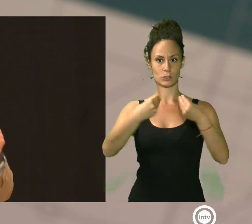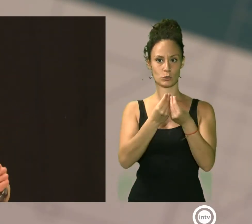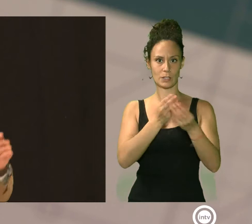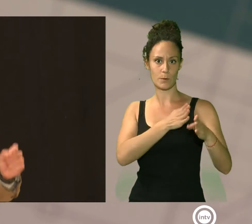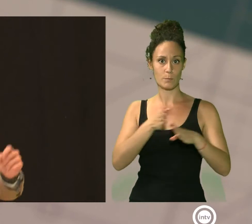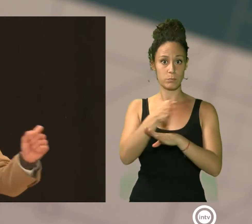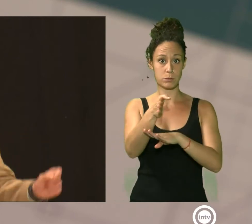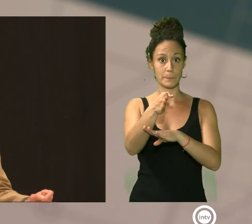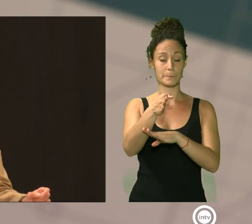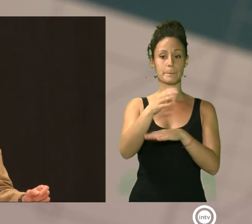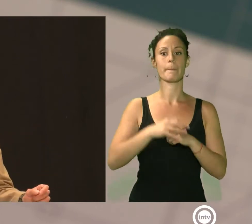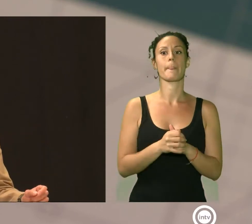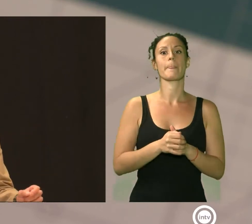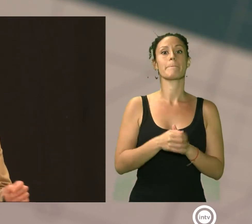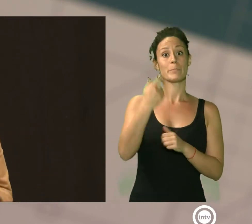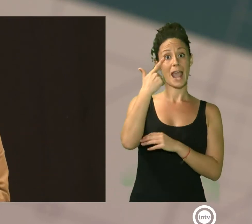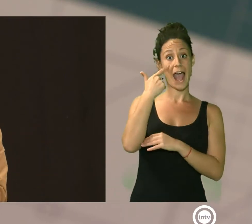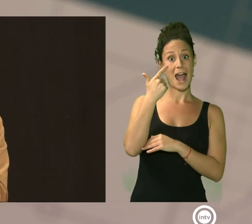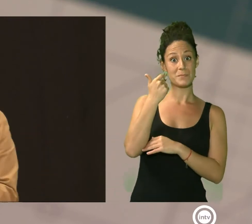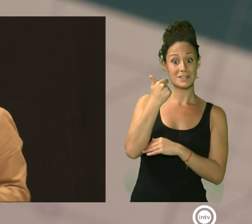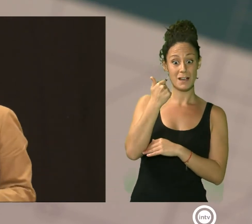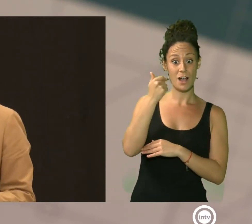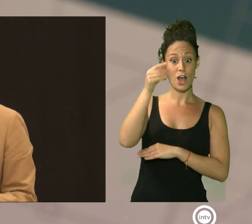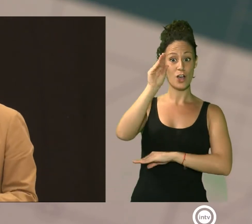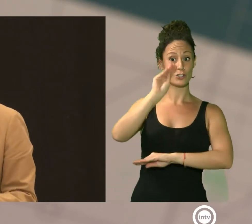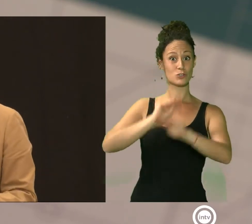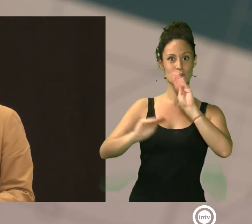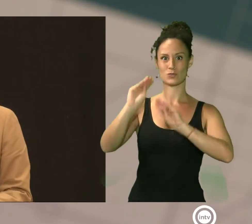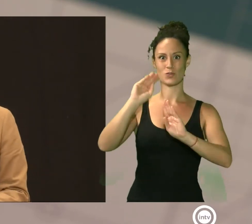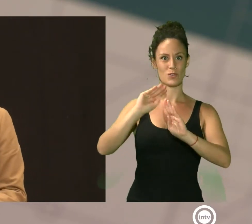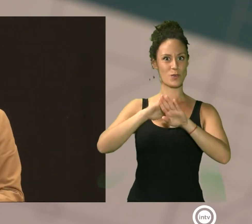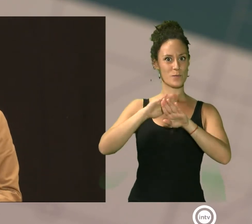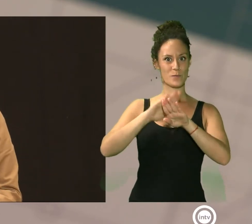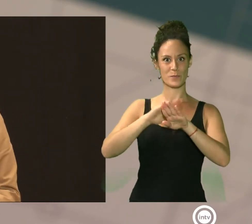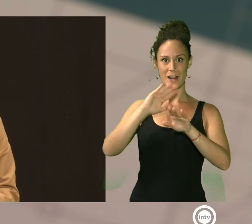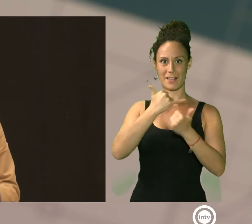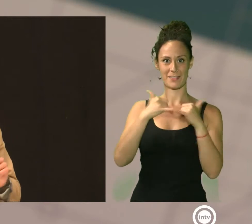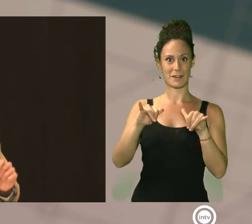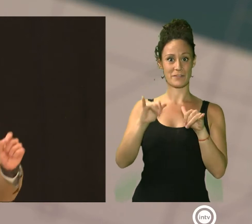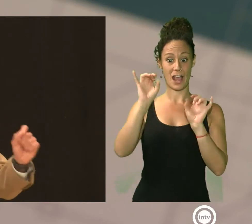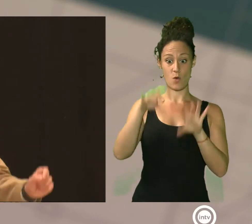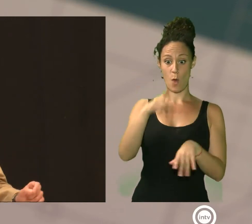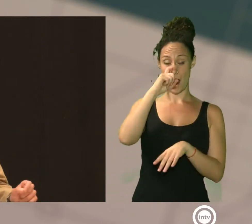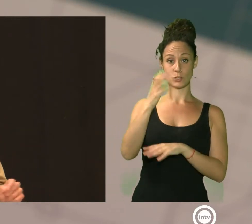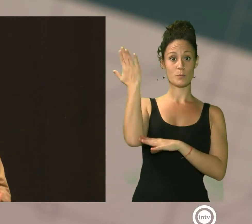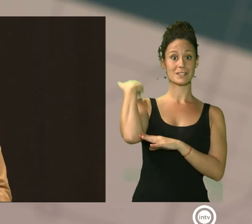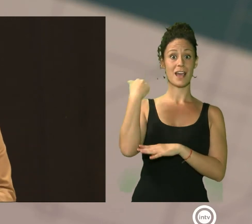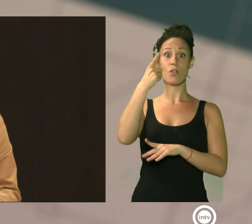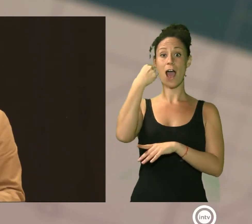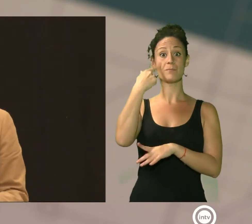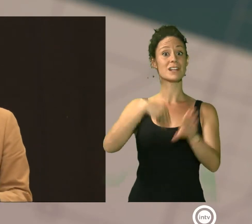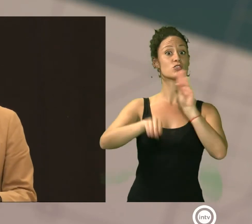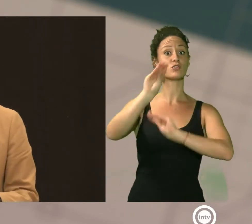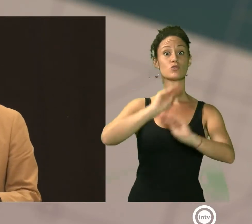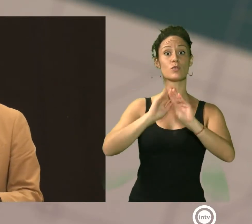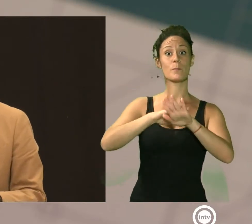para terminar el rodaje de Lorenda Arabia, igual que la Titan Desert en el año 2020. Almería fue la solución para